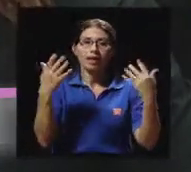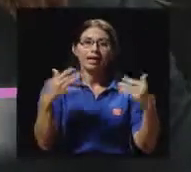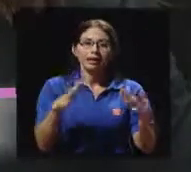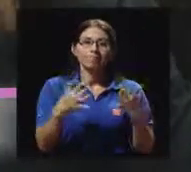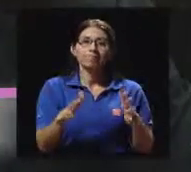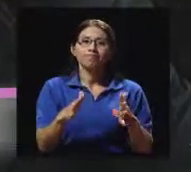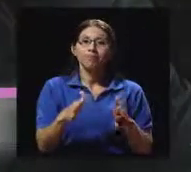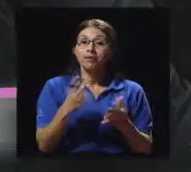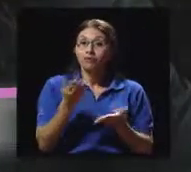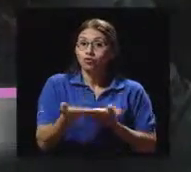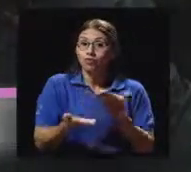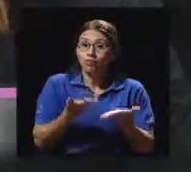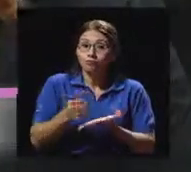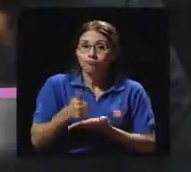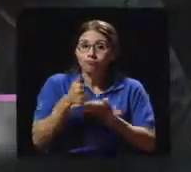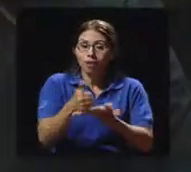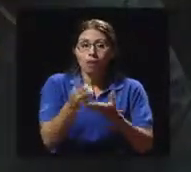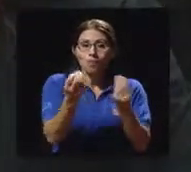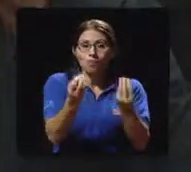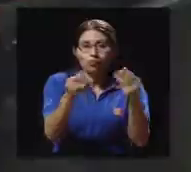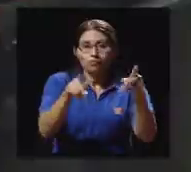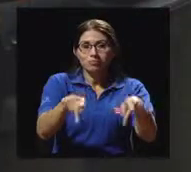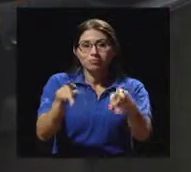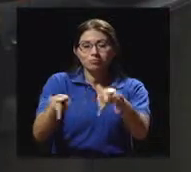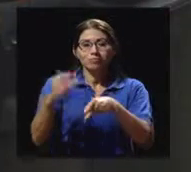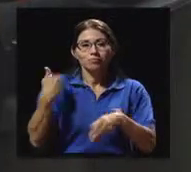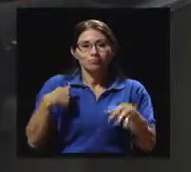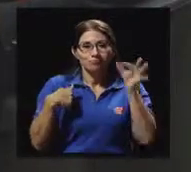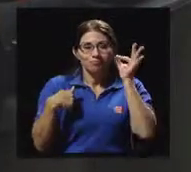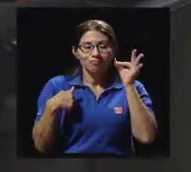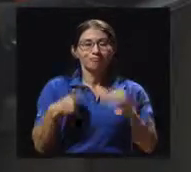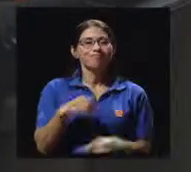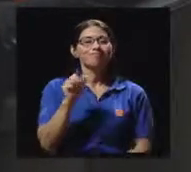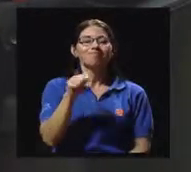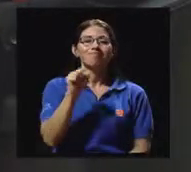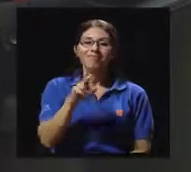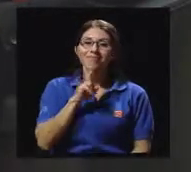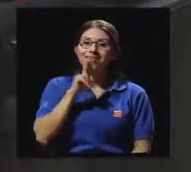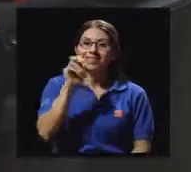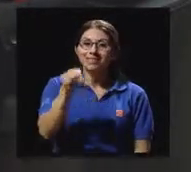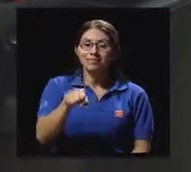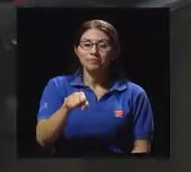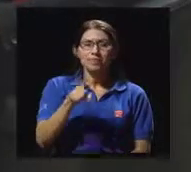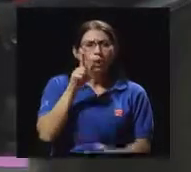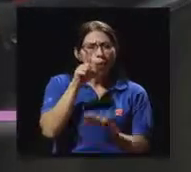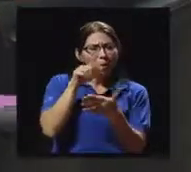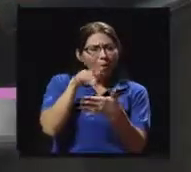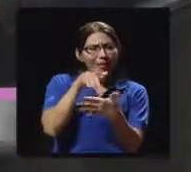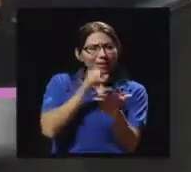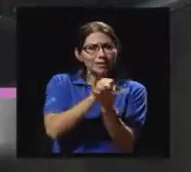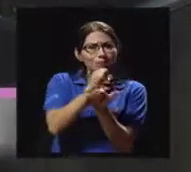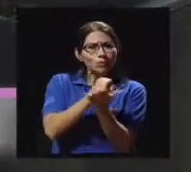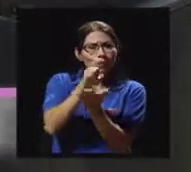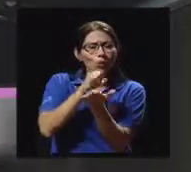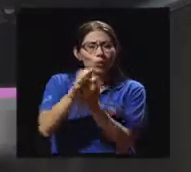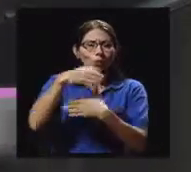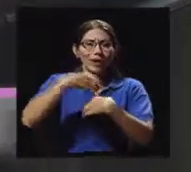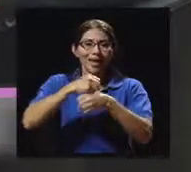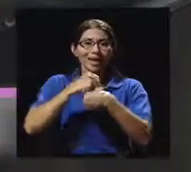tema que definitivamente nos va a servir a muchos y a muchas. De verdad que sí. Según un estudio realizado en la Universidad de